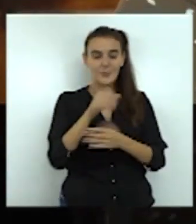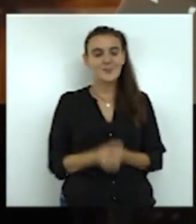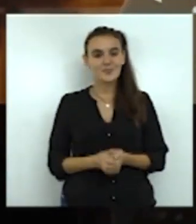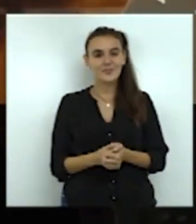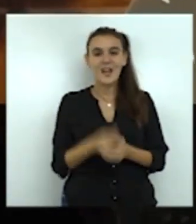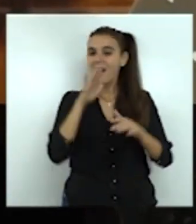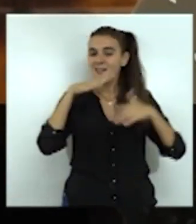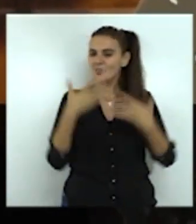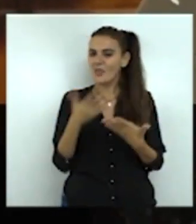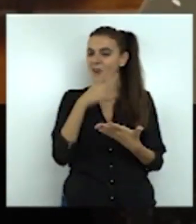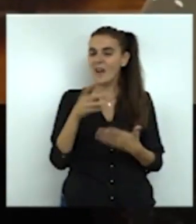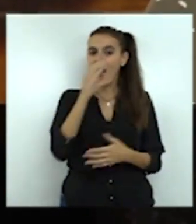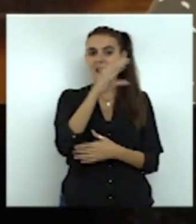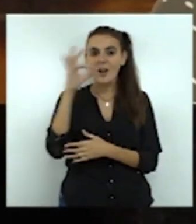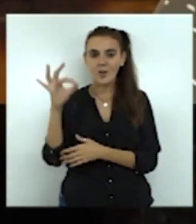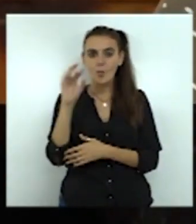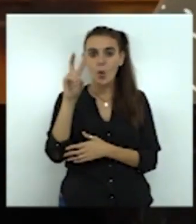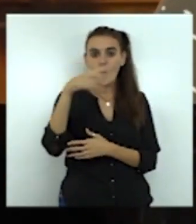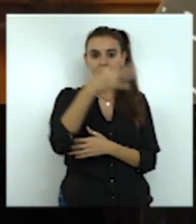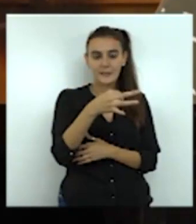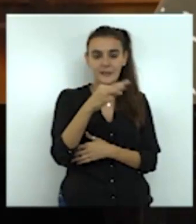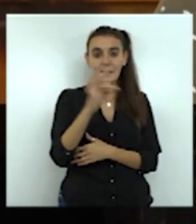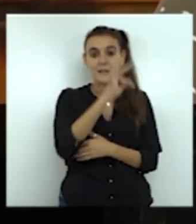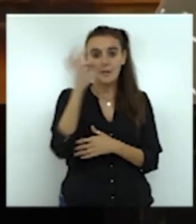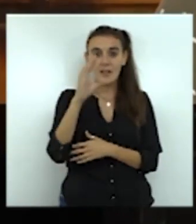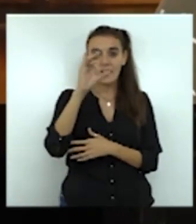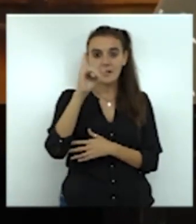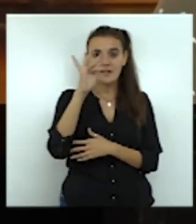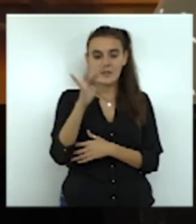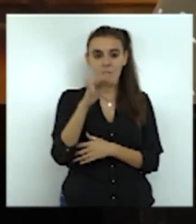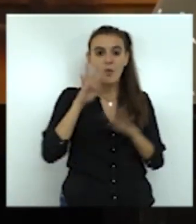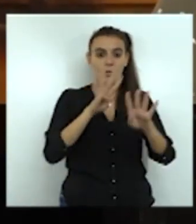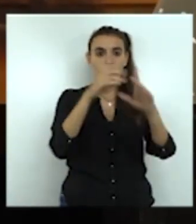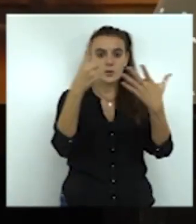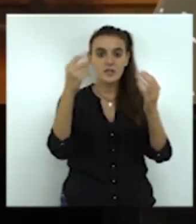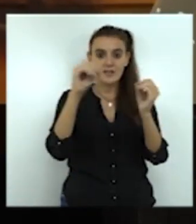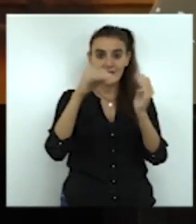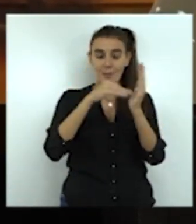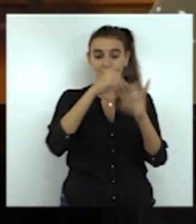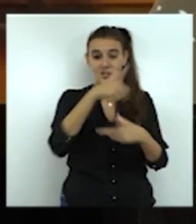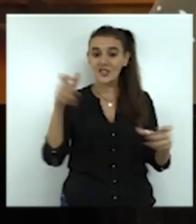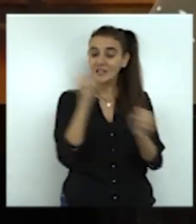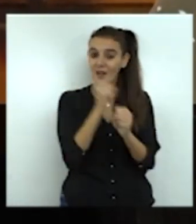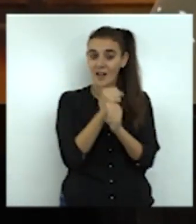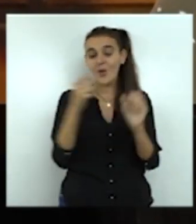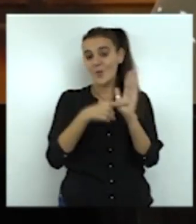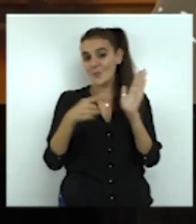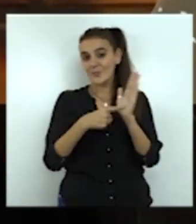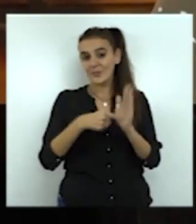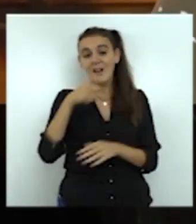Comisiones, UGT y CSIF, convocamos a los 60.000 trabajadores de Correos, en Ceuta somos unos 60,